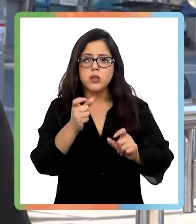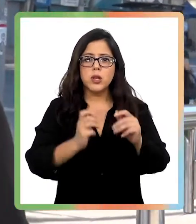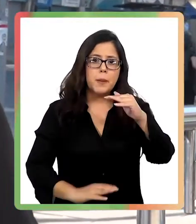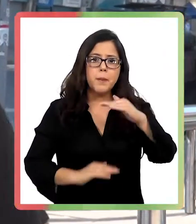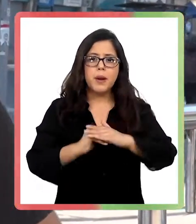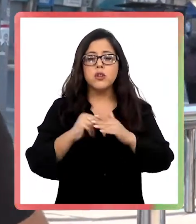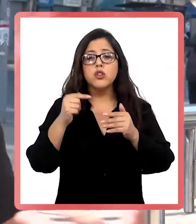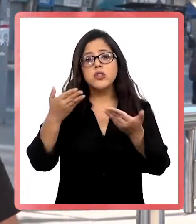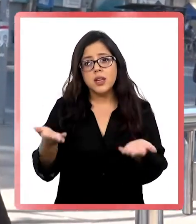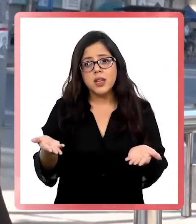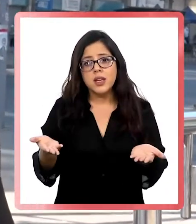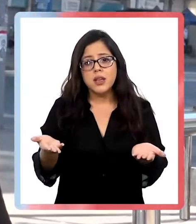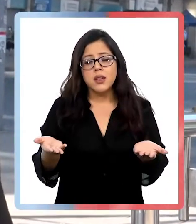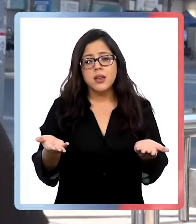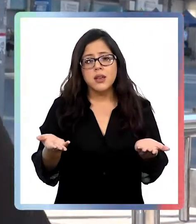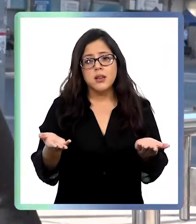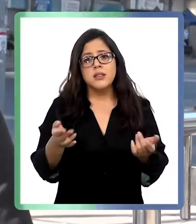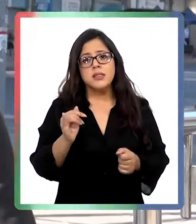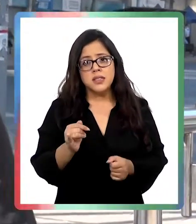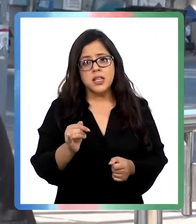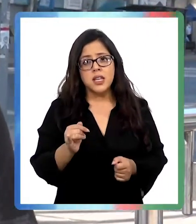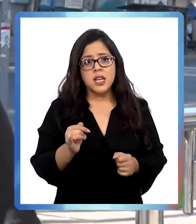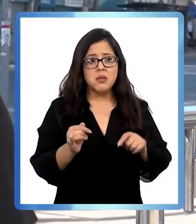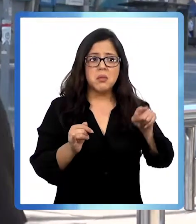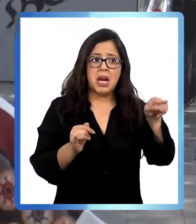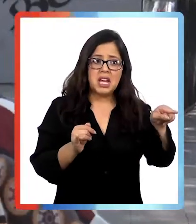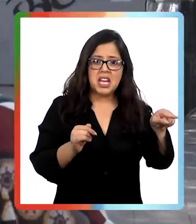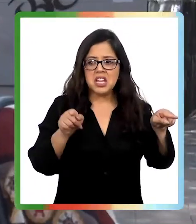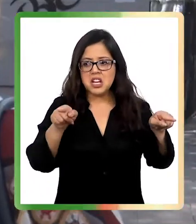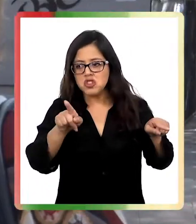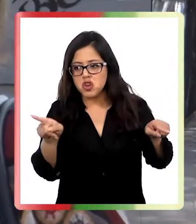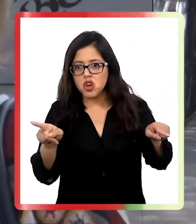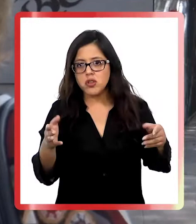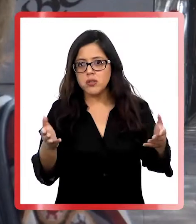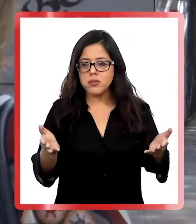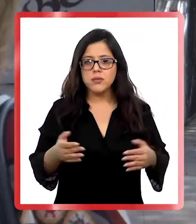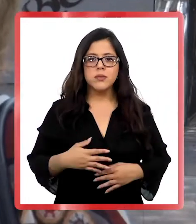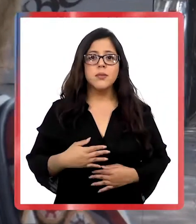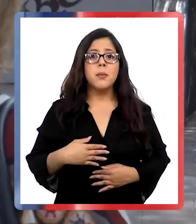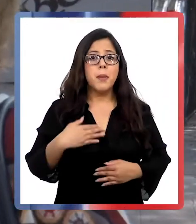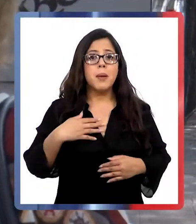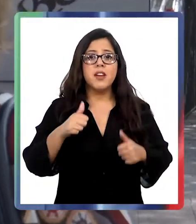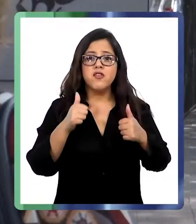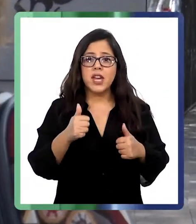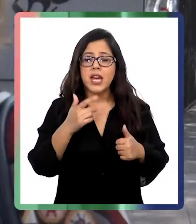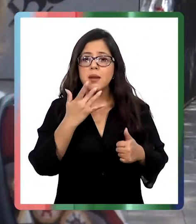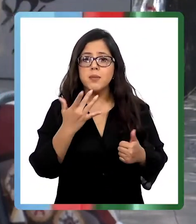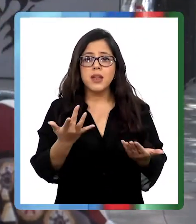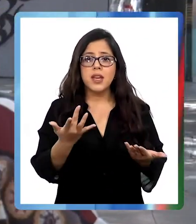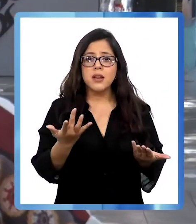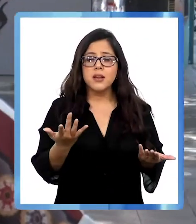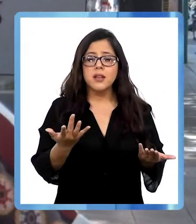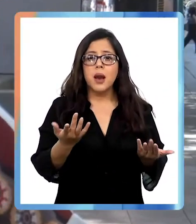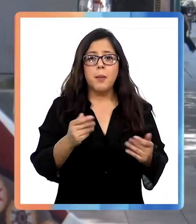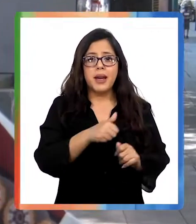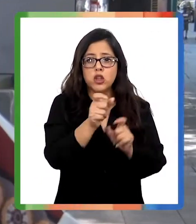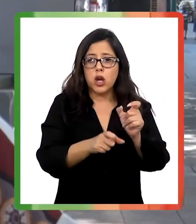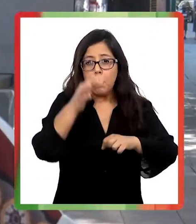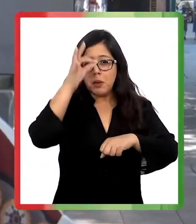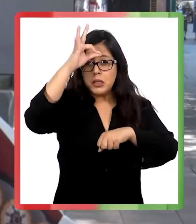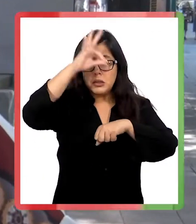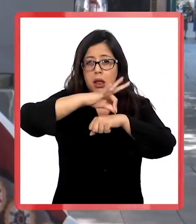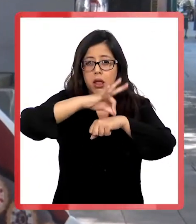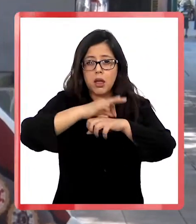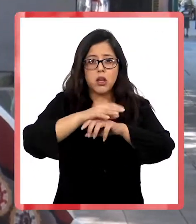contraproducente que eso sí y los otros no. Me parece bien para que no se enfermen todos. Me parece muy